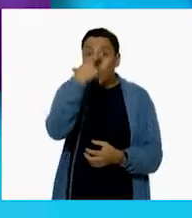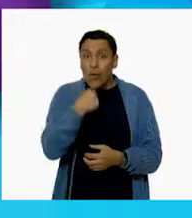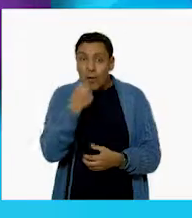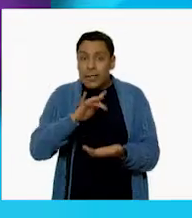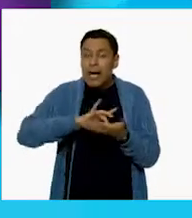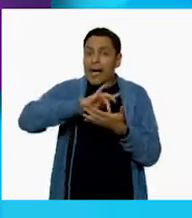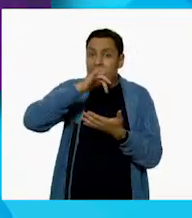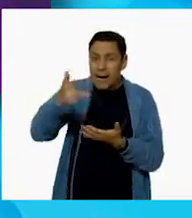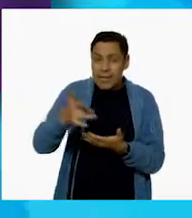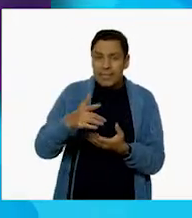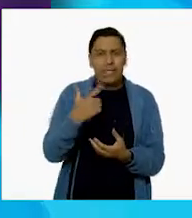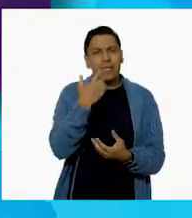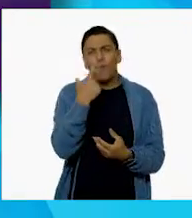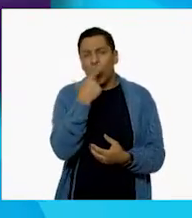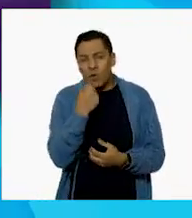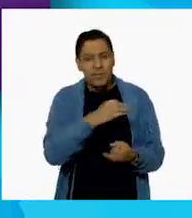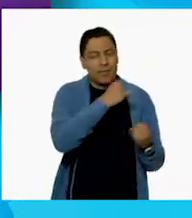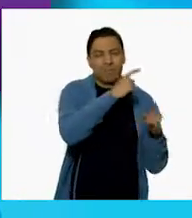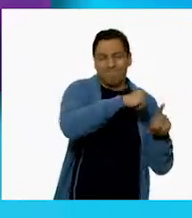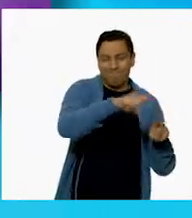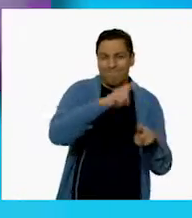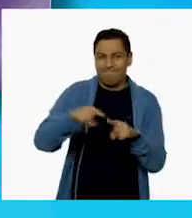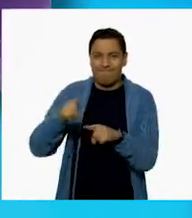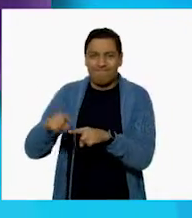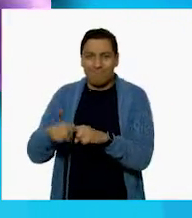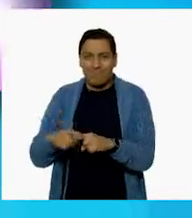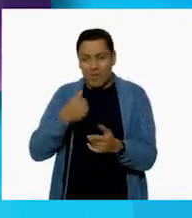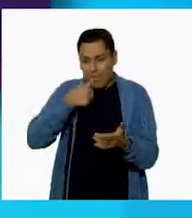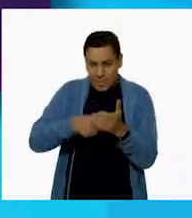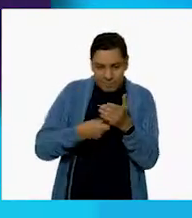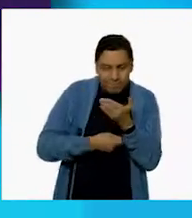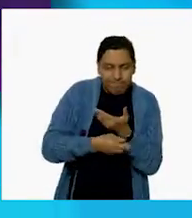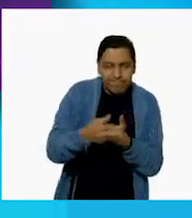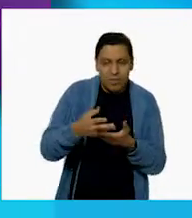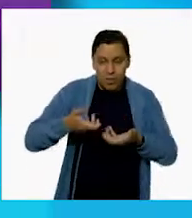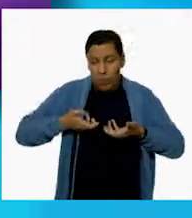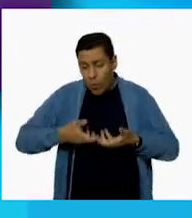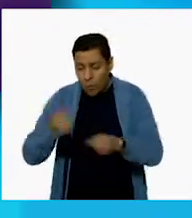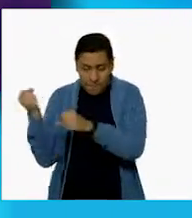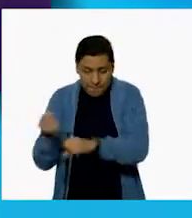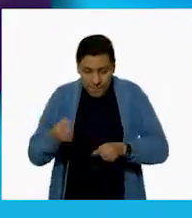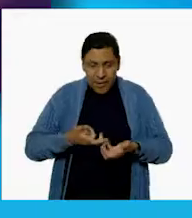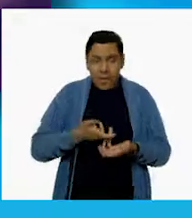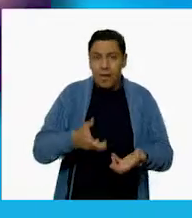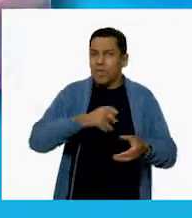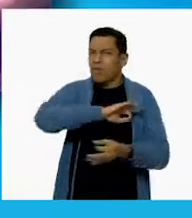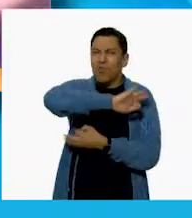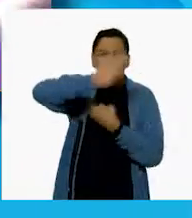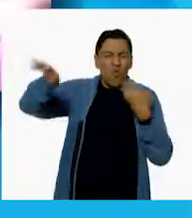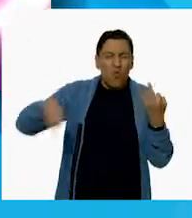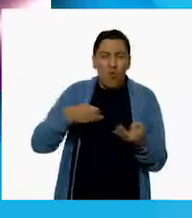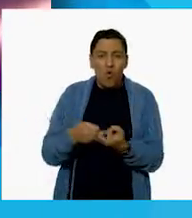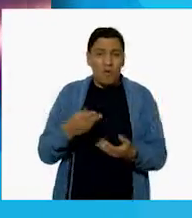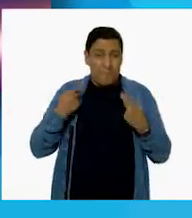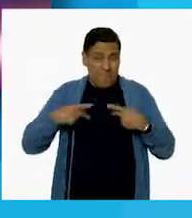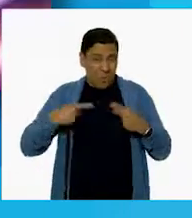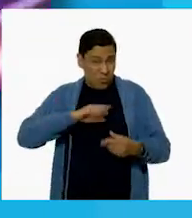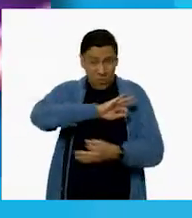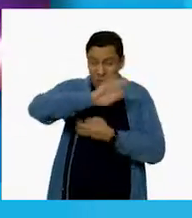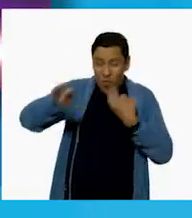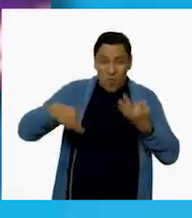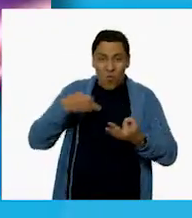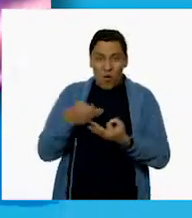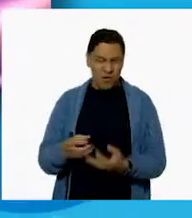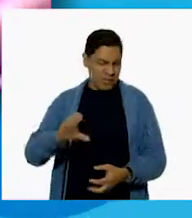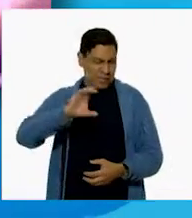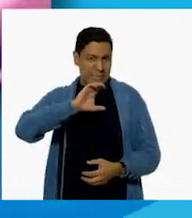siempre. Gracias a la policía, también a mensajería, a quien barren nuestras calles, a las gracias, donde callen. Son muchísimas personas que nos cuidan y